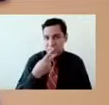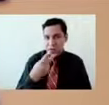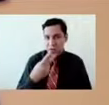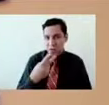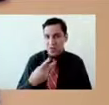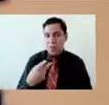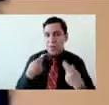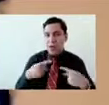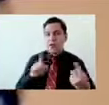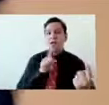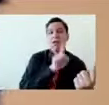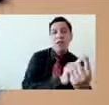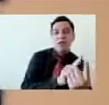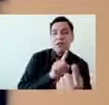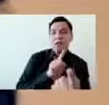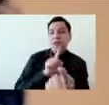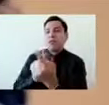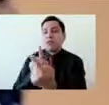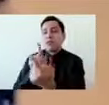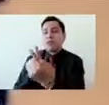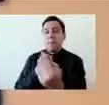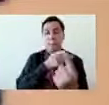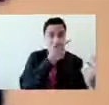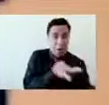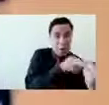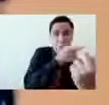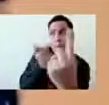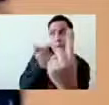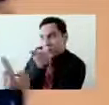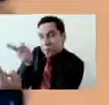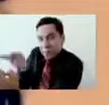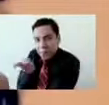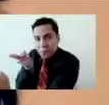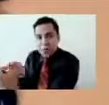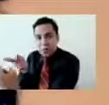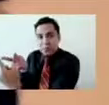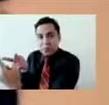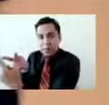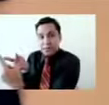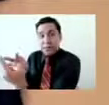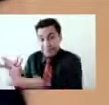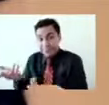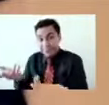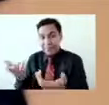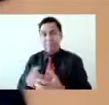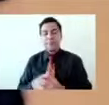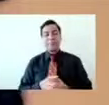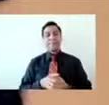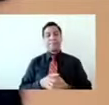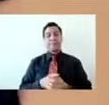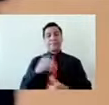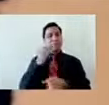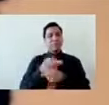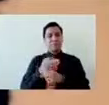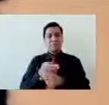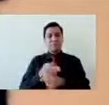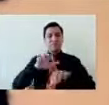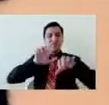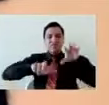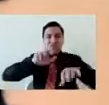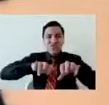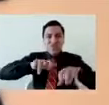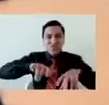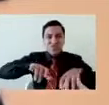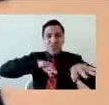aprendiendo. Bueno, me parece que estas últimas realidades sociales también trajeron una crisis social